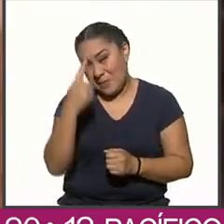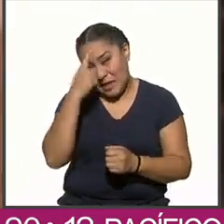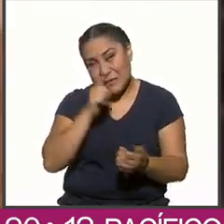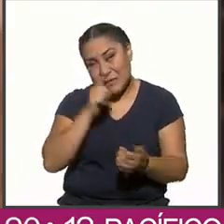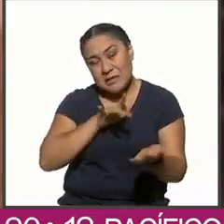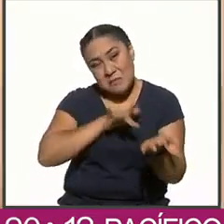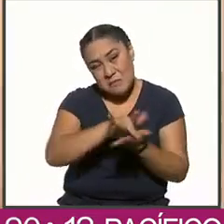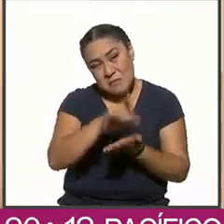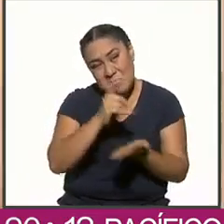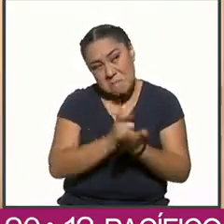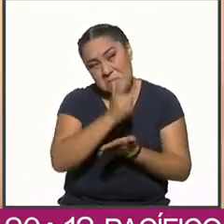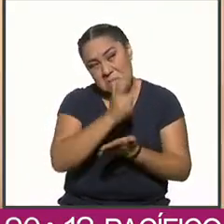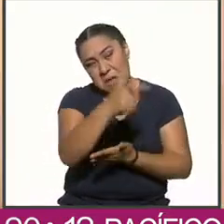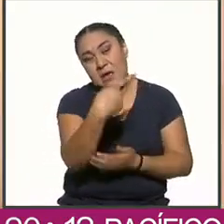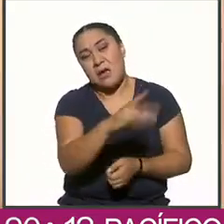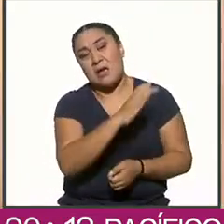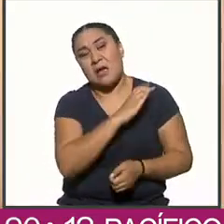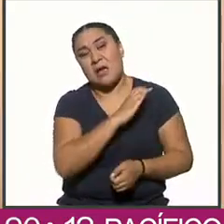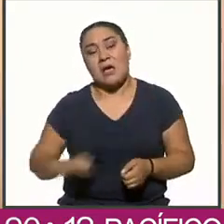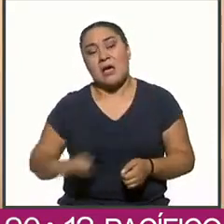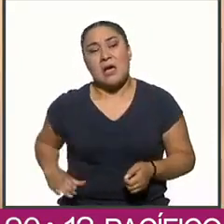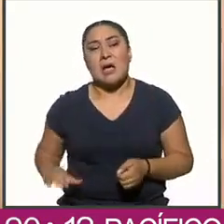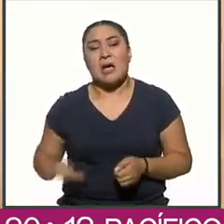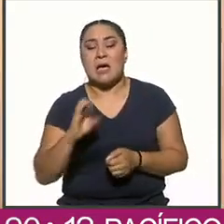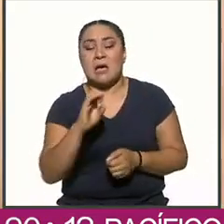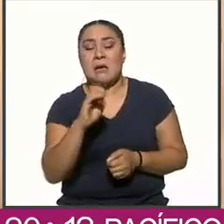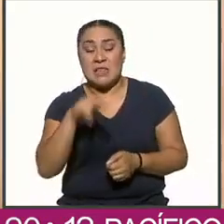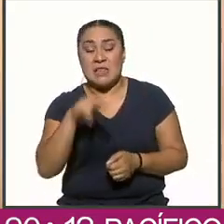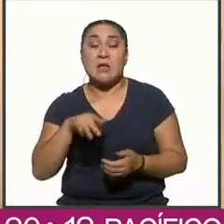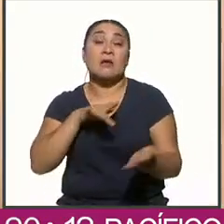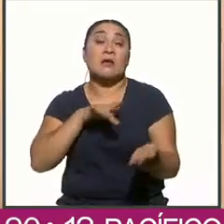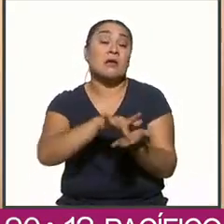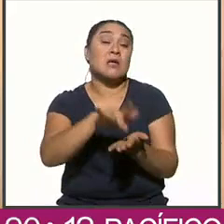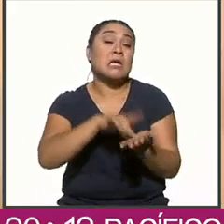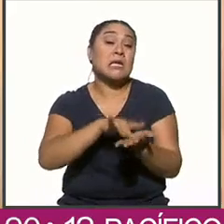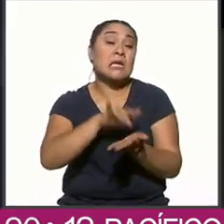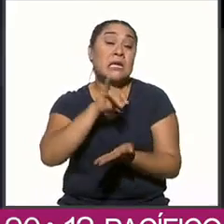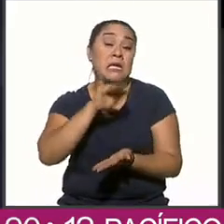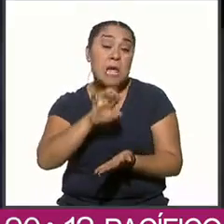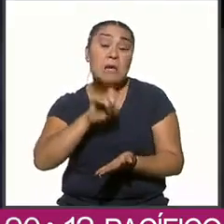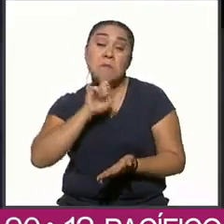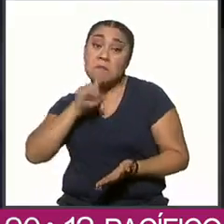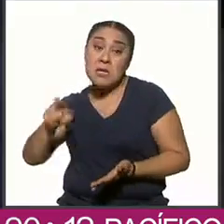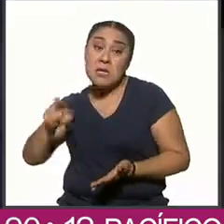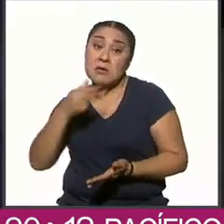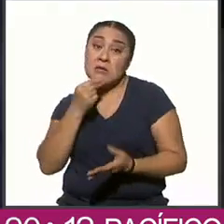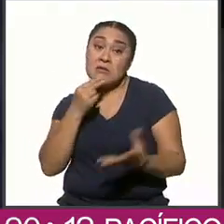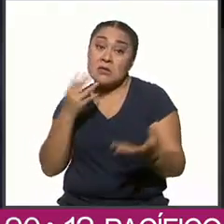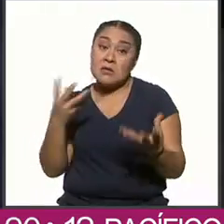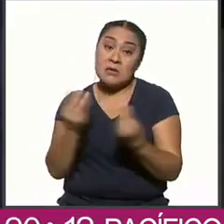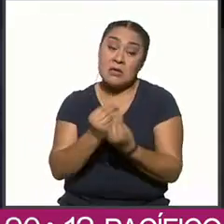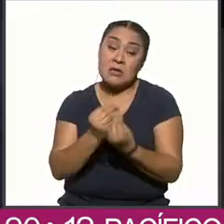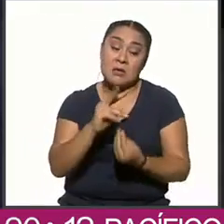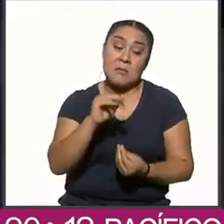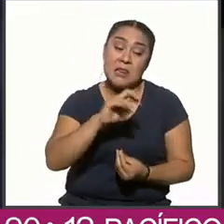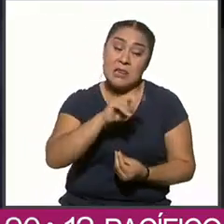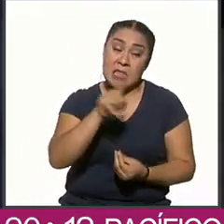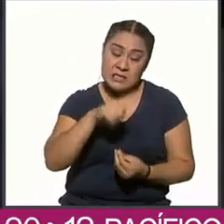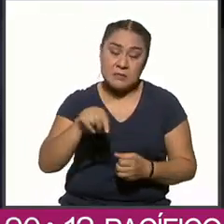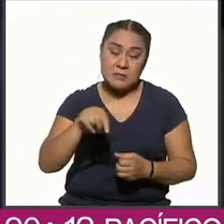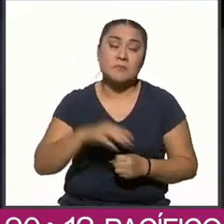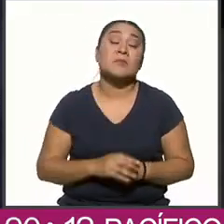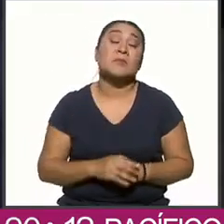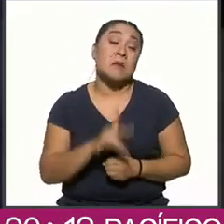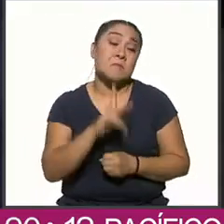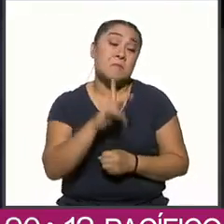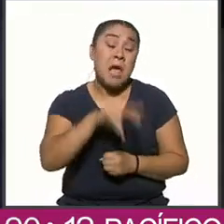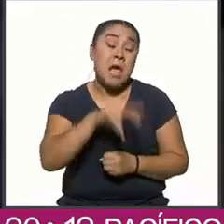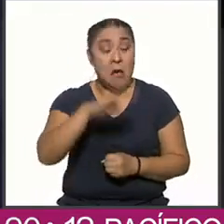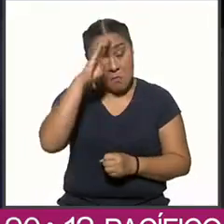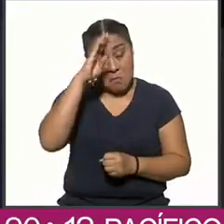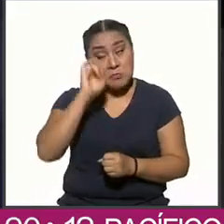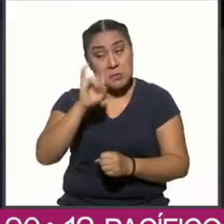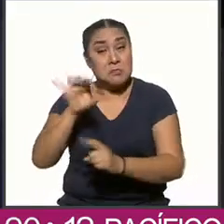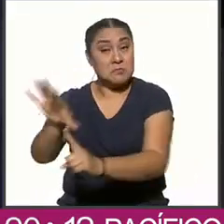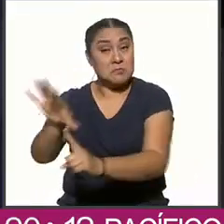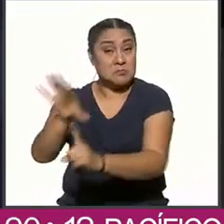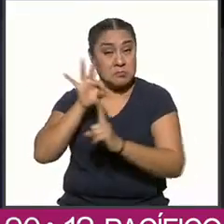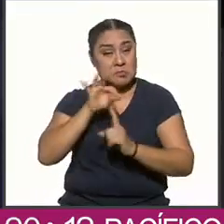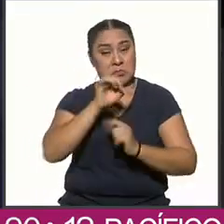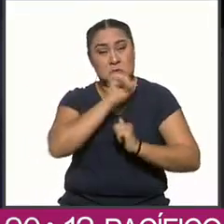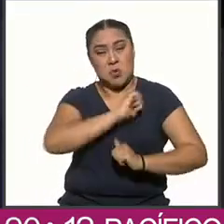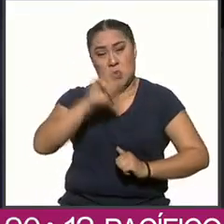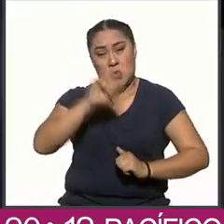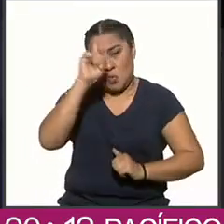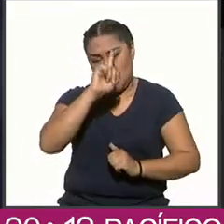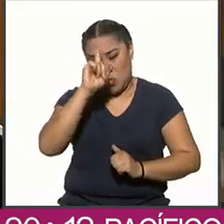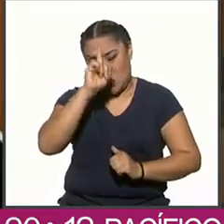Peña Nieto, fue avalado por el INE de Valdés Zurita. El PAN lo aprobó como consejero distrital cuando